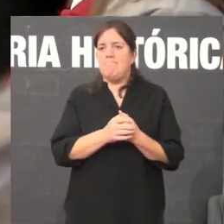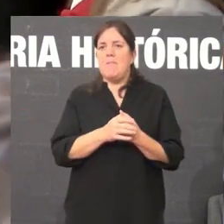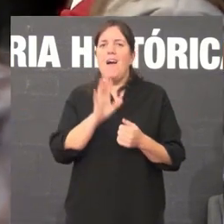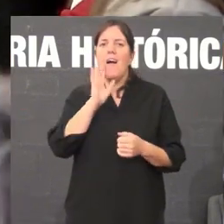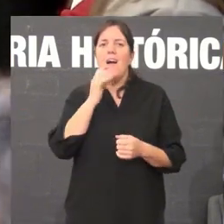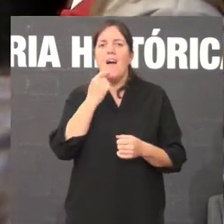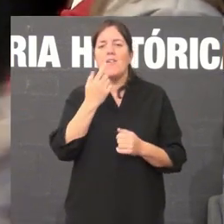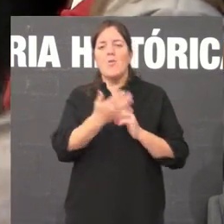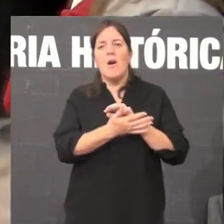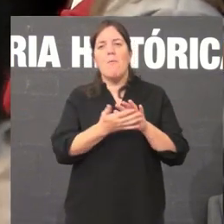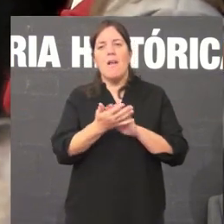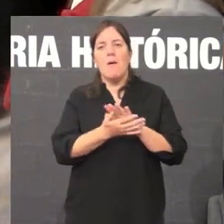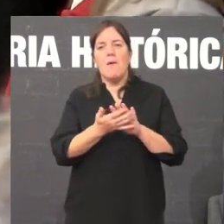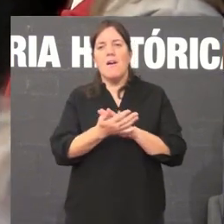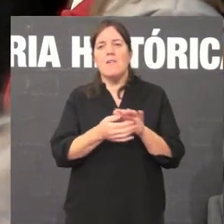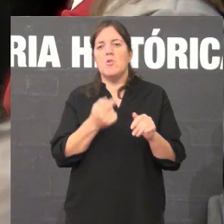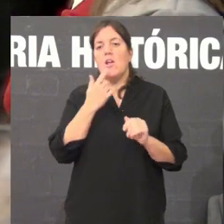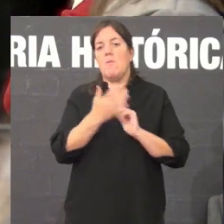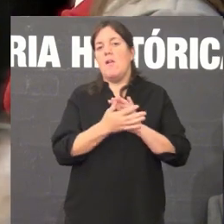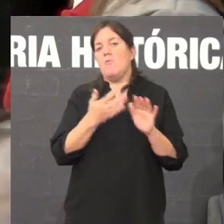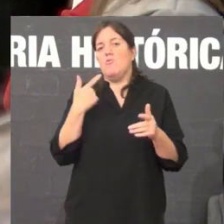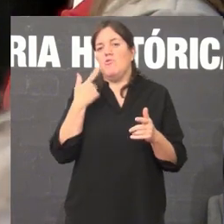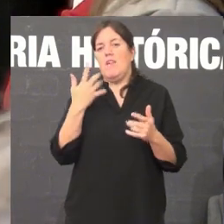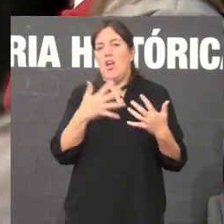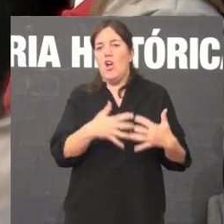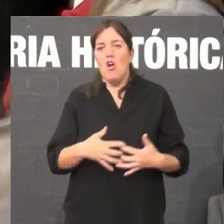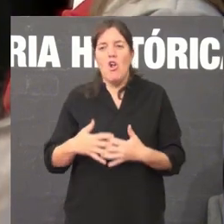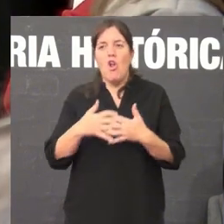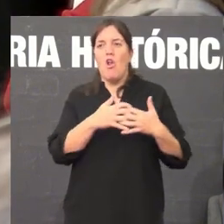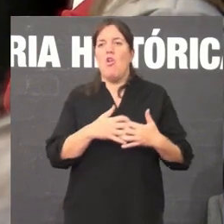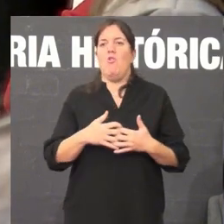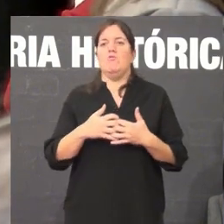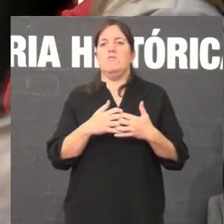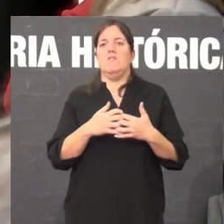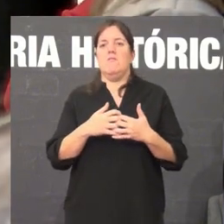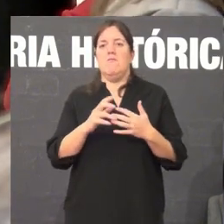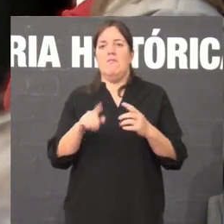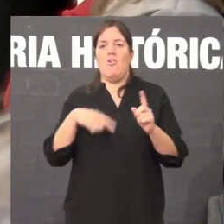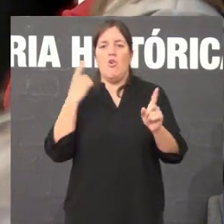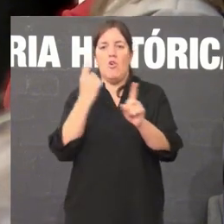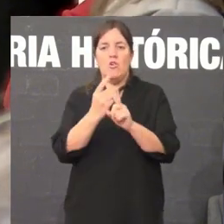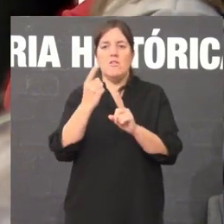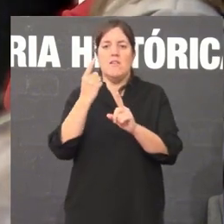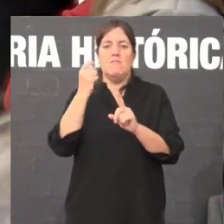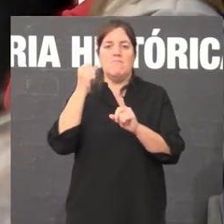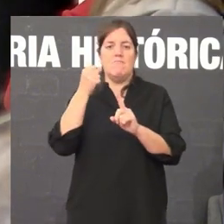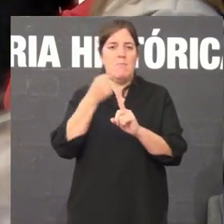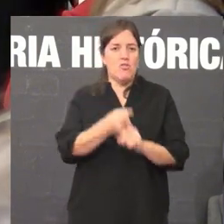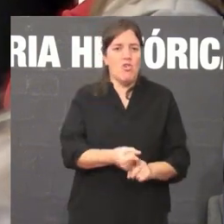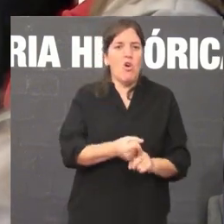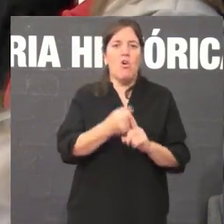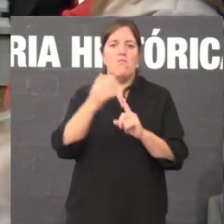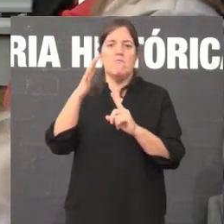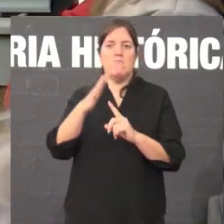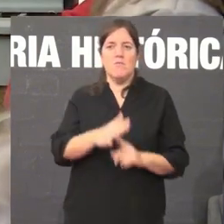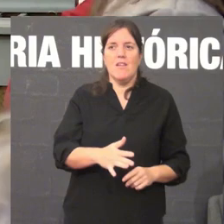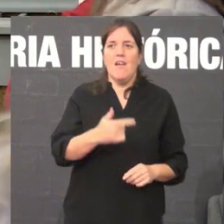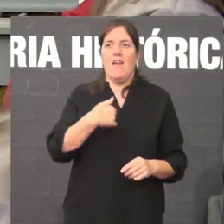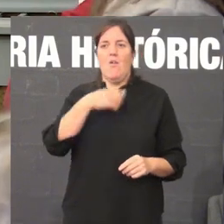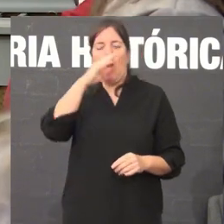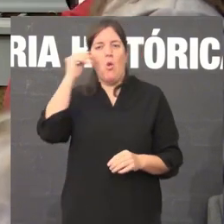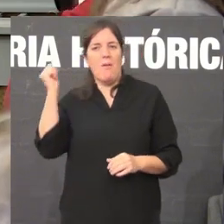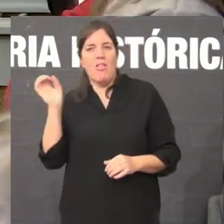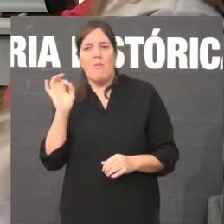bueno estamos todo o tempo falando da loita contra a impunidade de represión en este caso